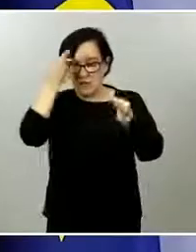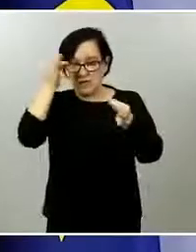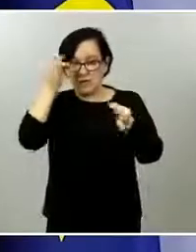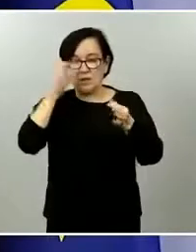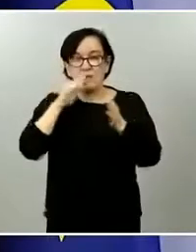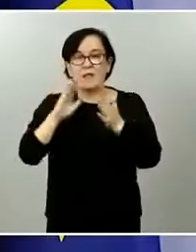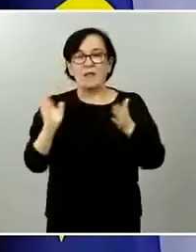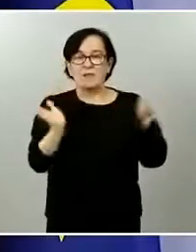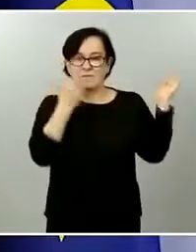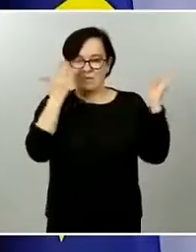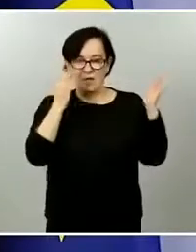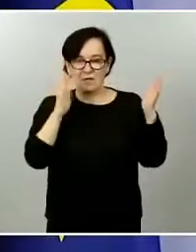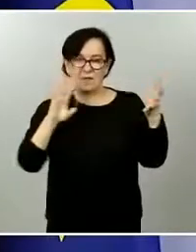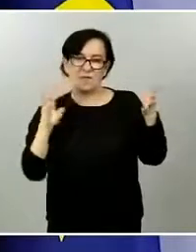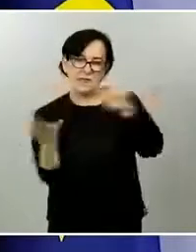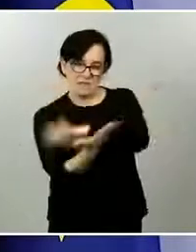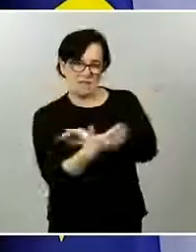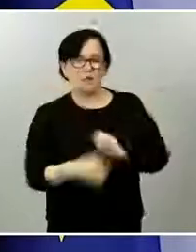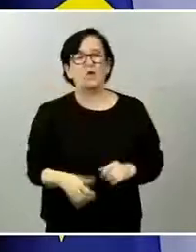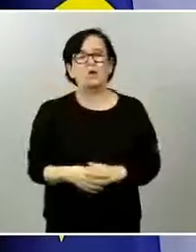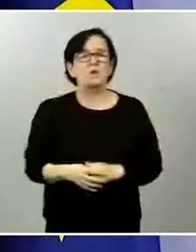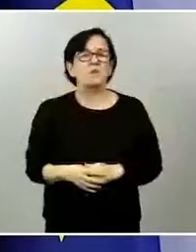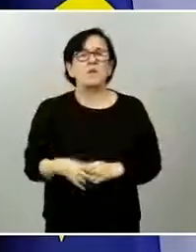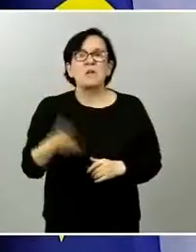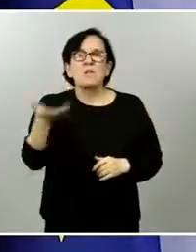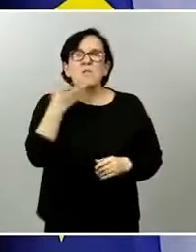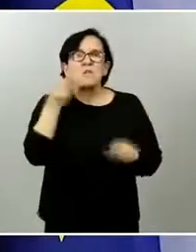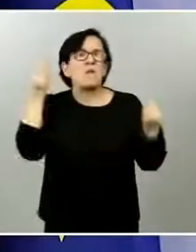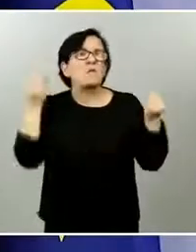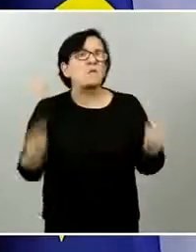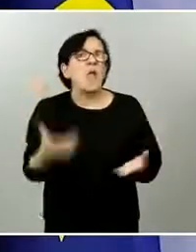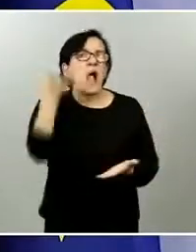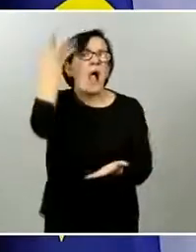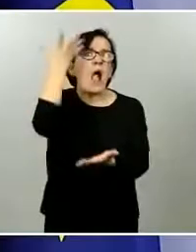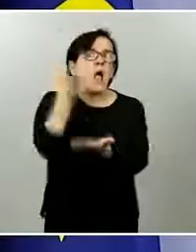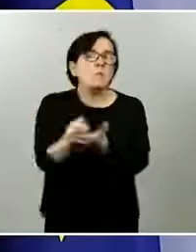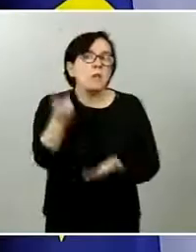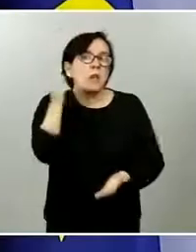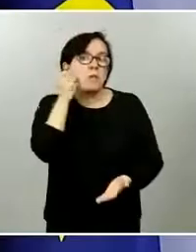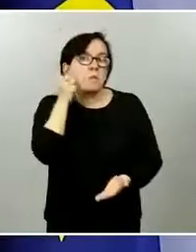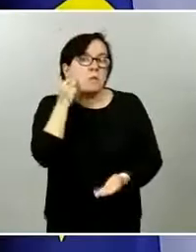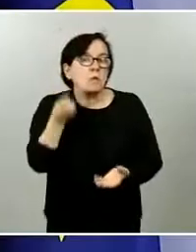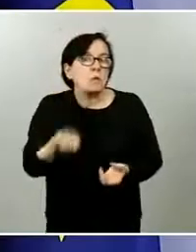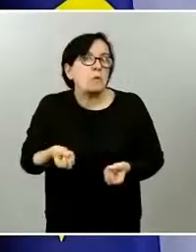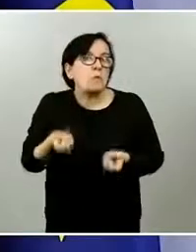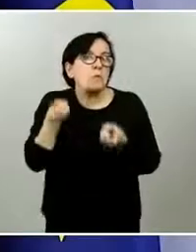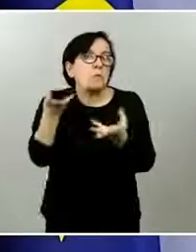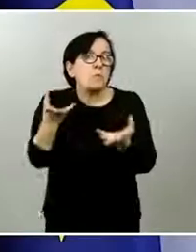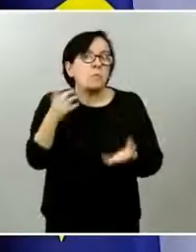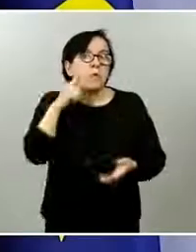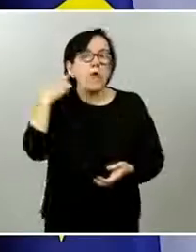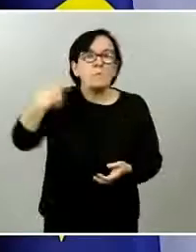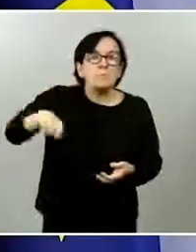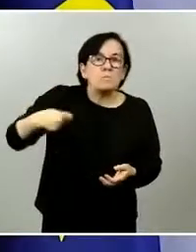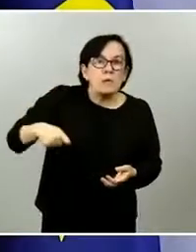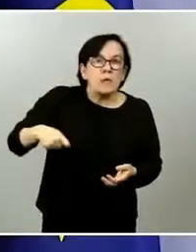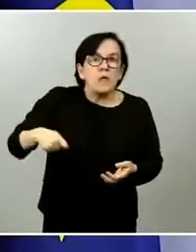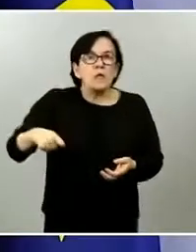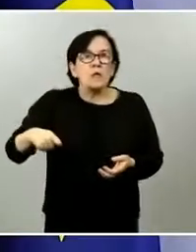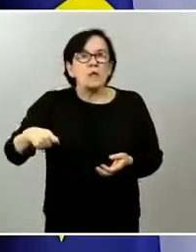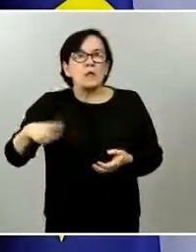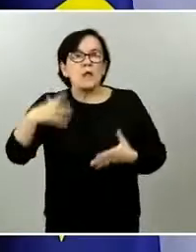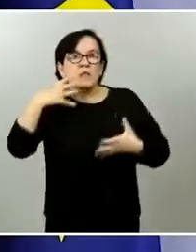criterio de prudencia de prudencia de prudencia y de coherencia con lo que estamos haciendo y adaptando estos criterios a los requisitos de la fase de